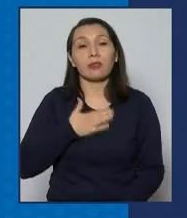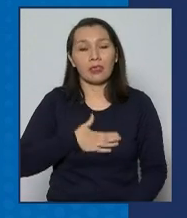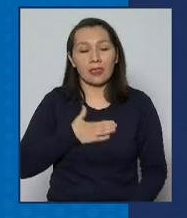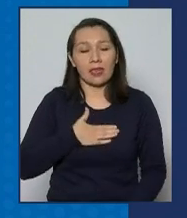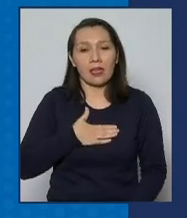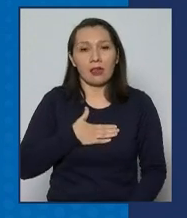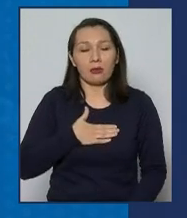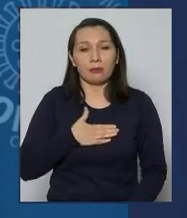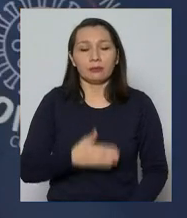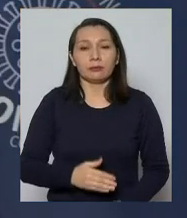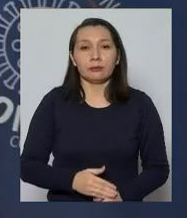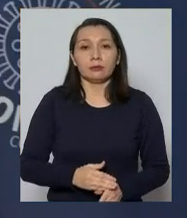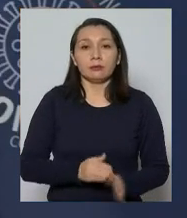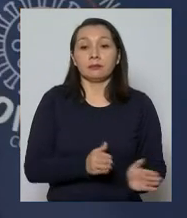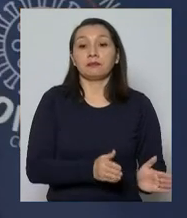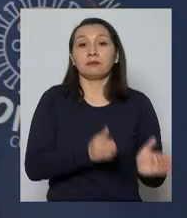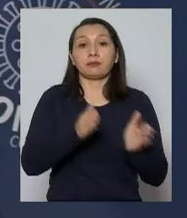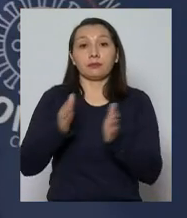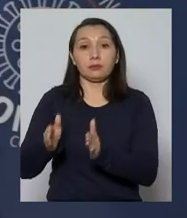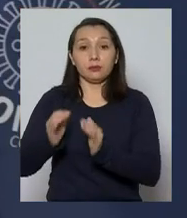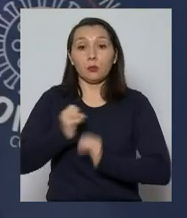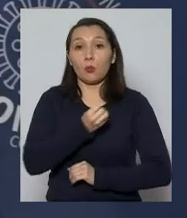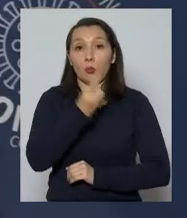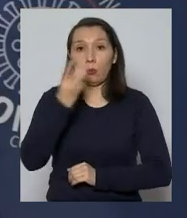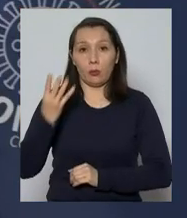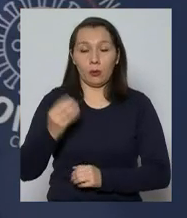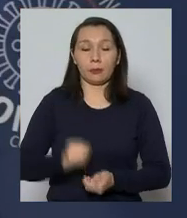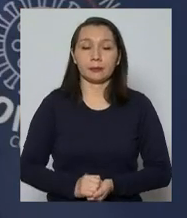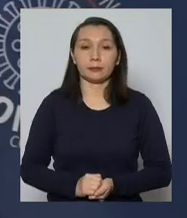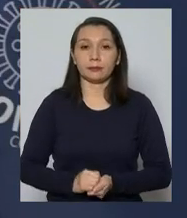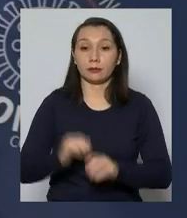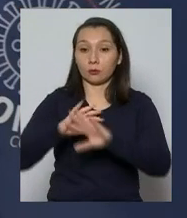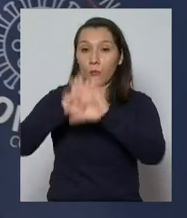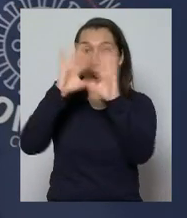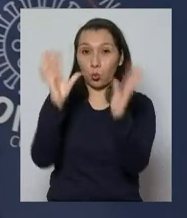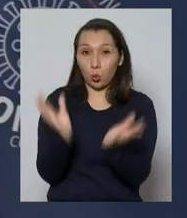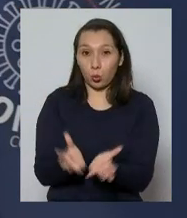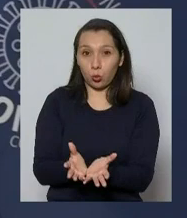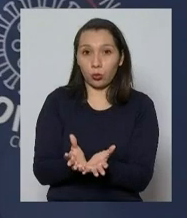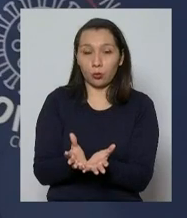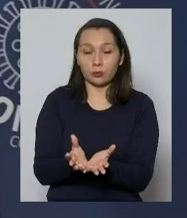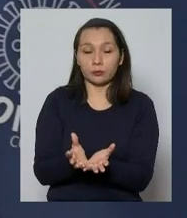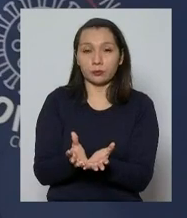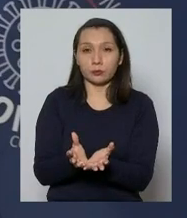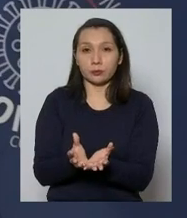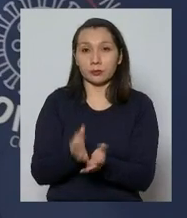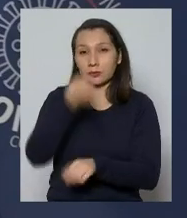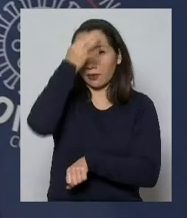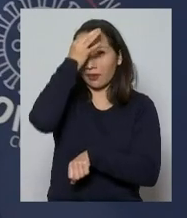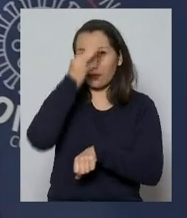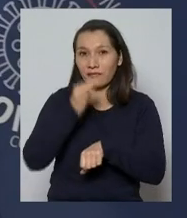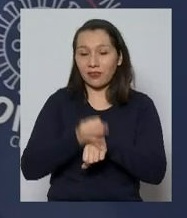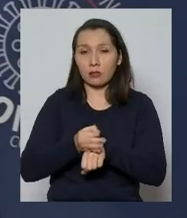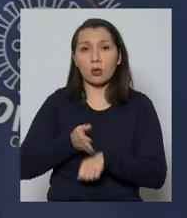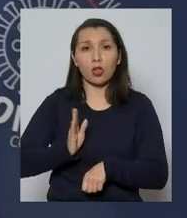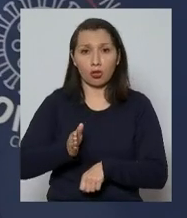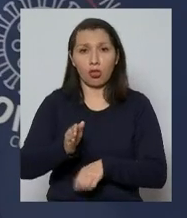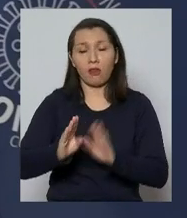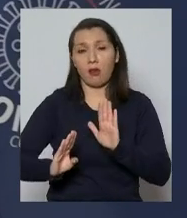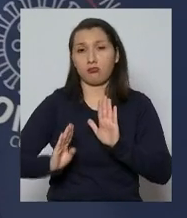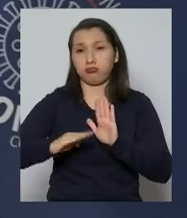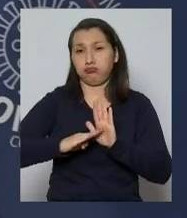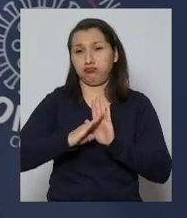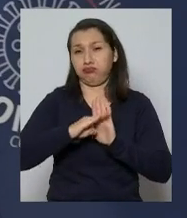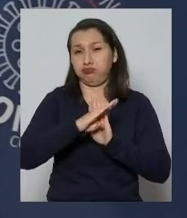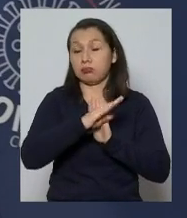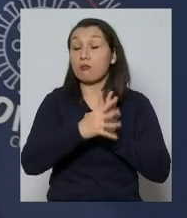quiero pasar a los datos. En el mundo, la enfermedad sigue progresando